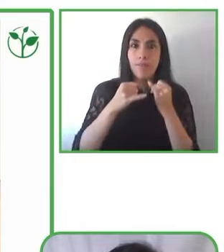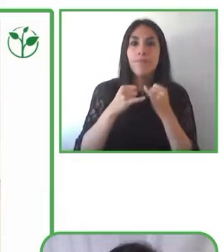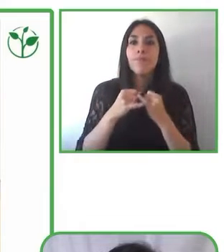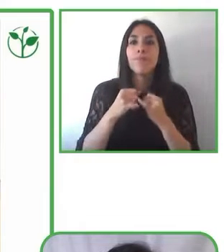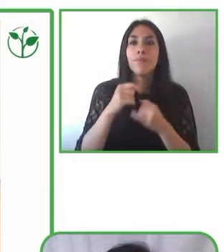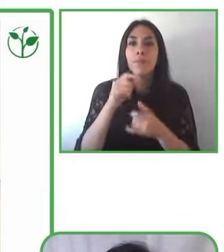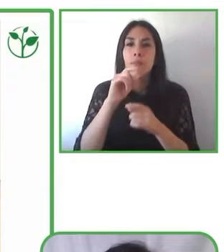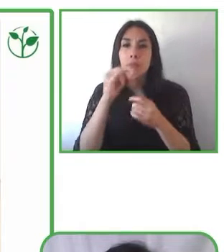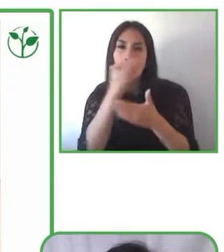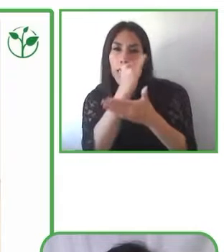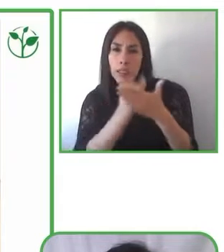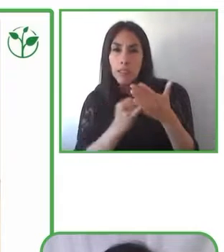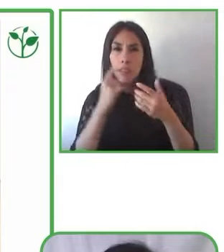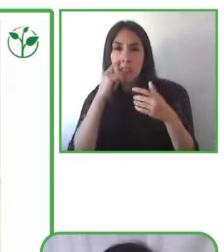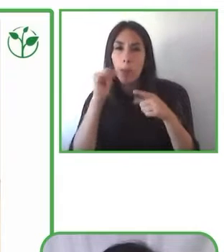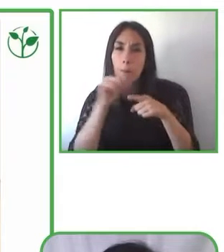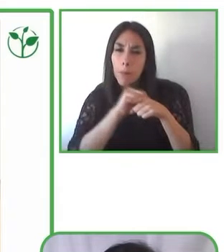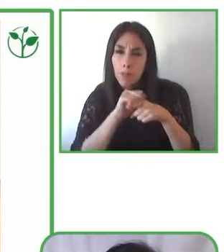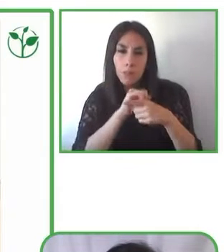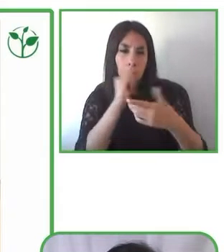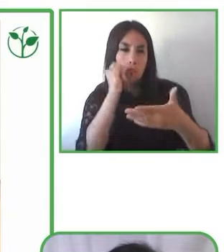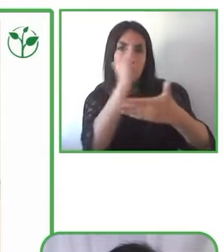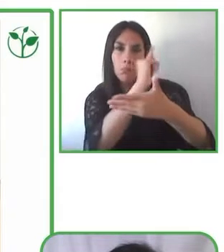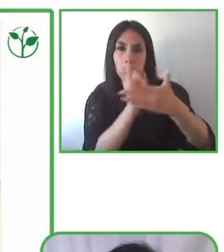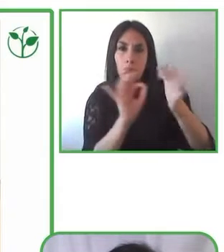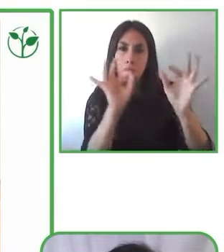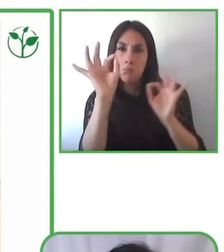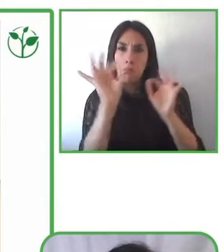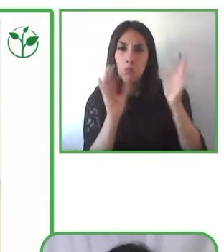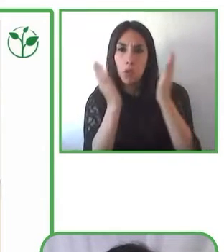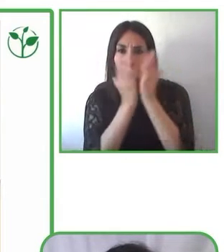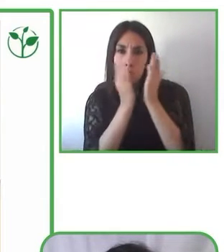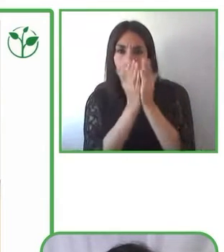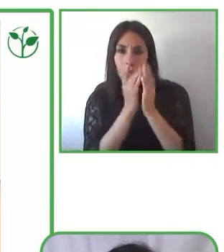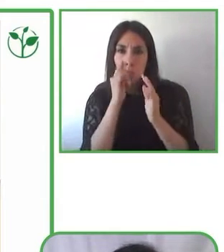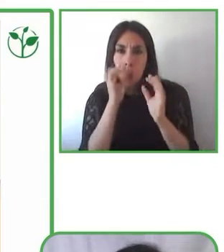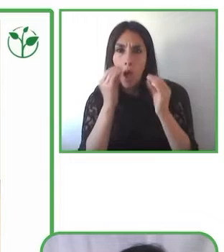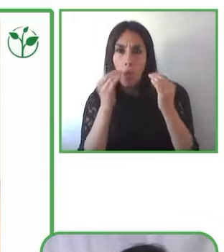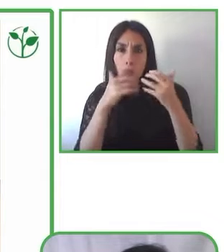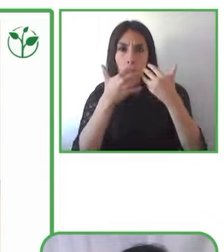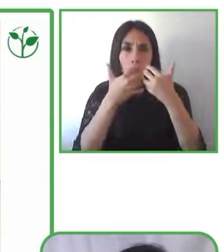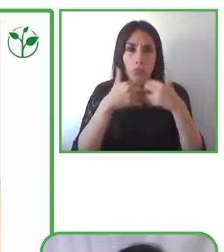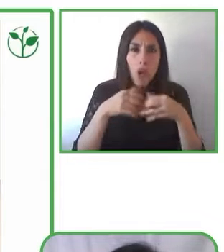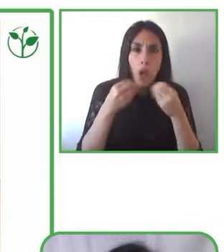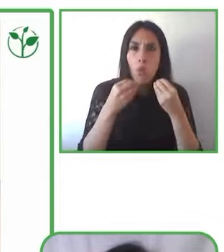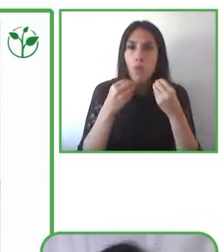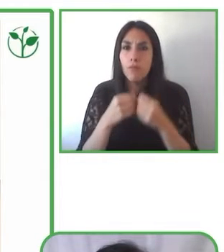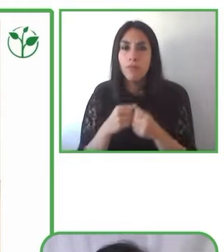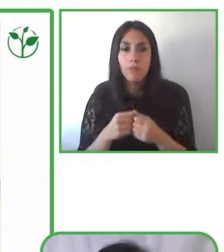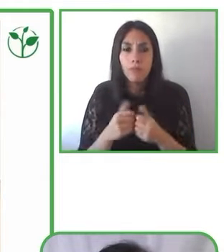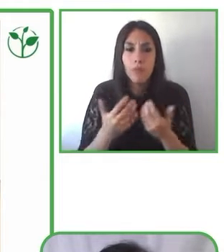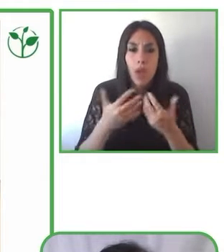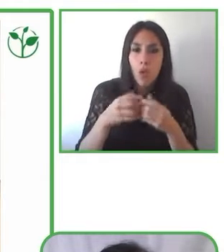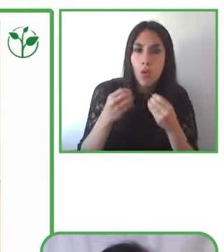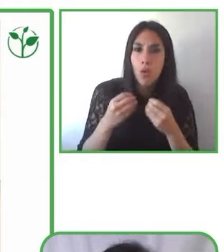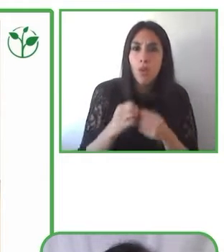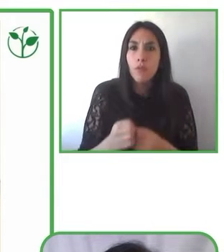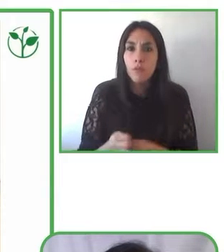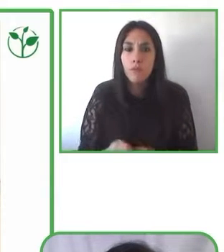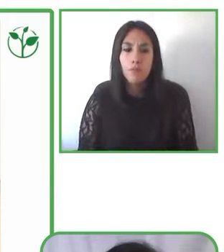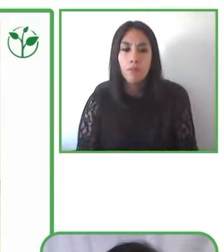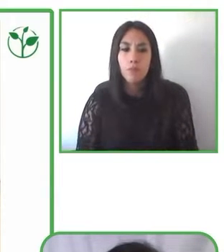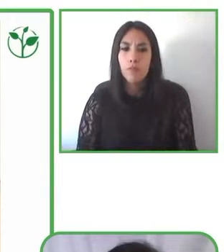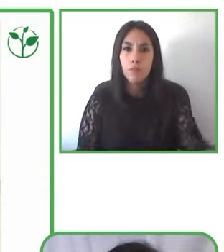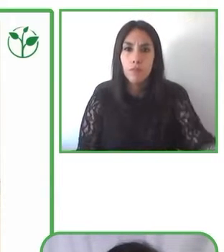cero para poder diseñar e incluir. y hay un comparativo entre un edificio adaptado y un edificio construido